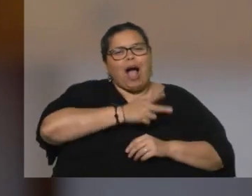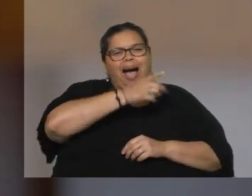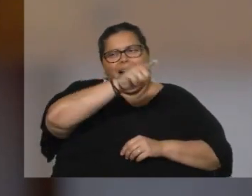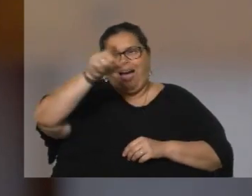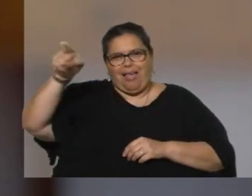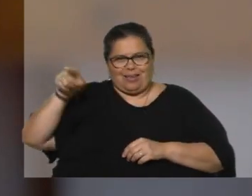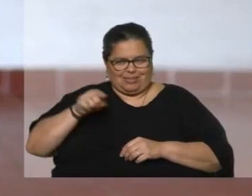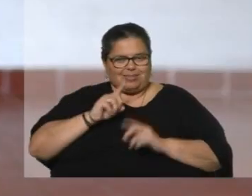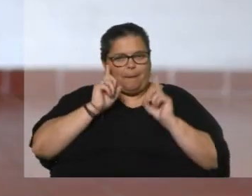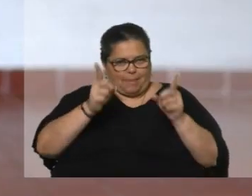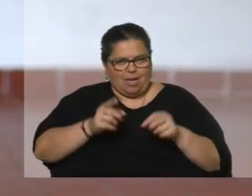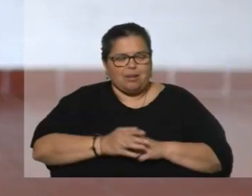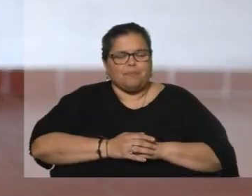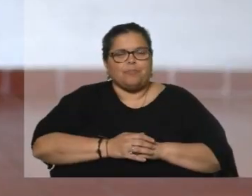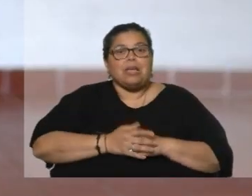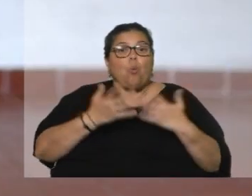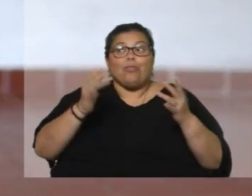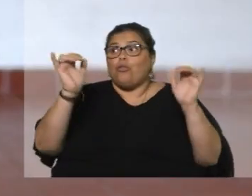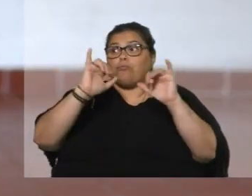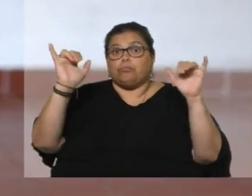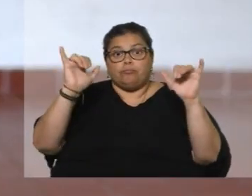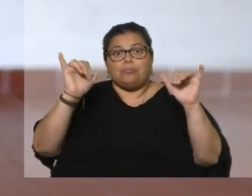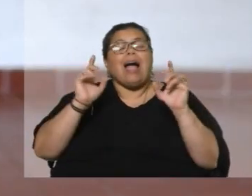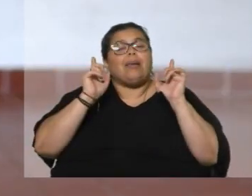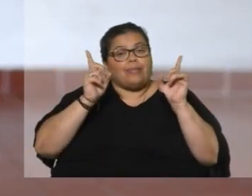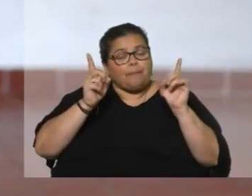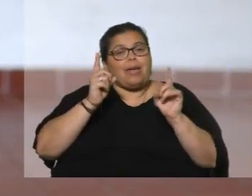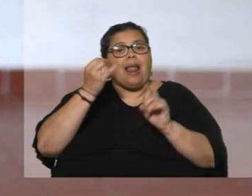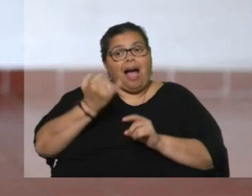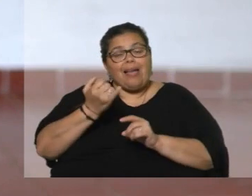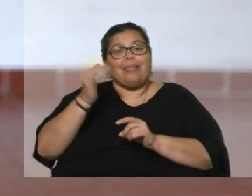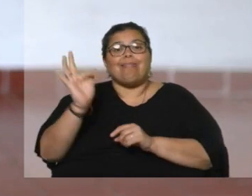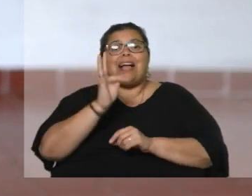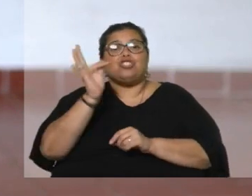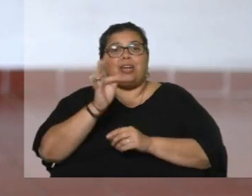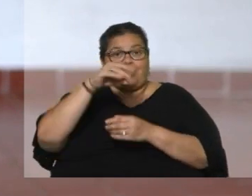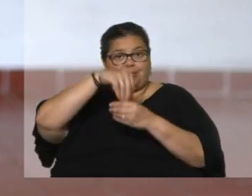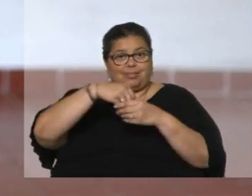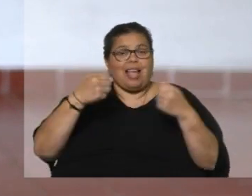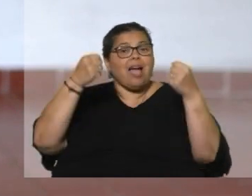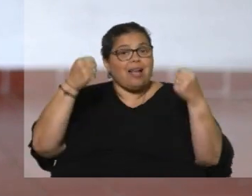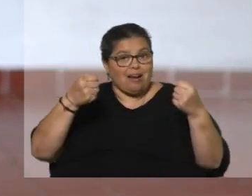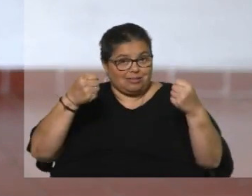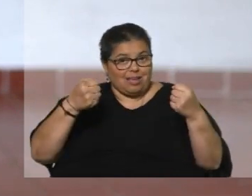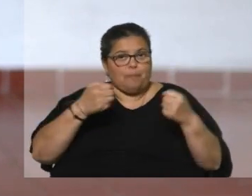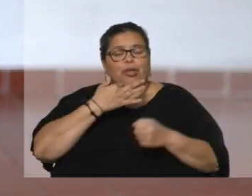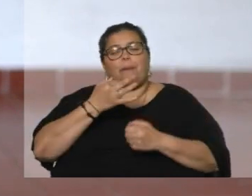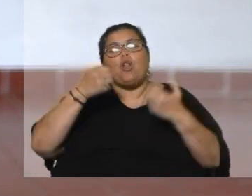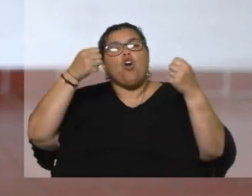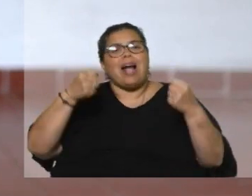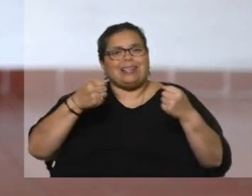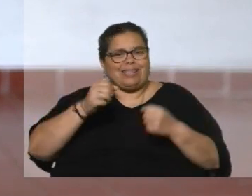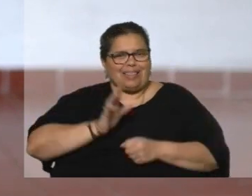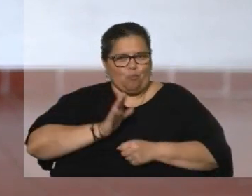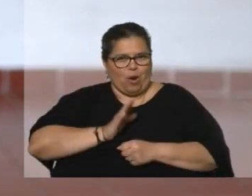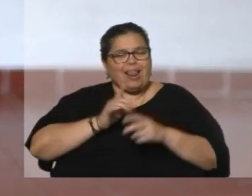Bueno, y también tenemos talleres en la cárcel. Tenemos talleres en la cárcel de mujeres, donde hacemos